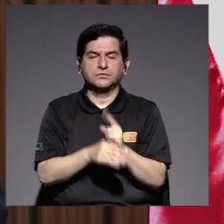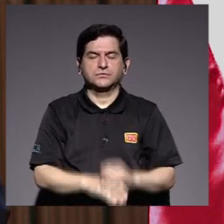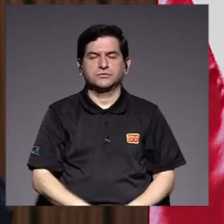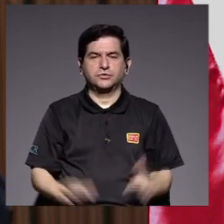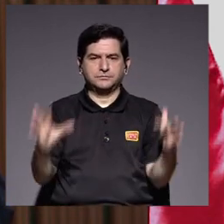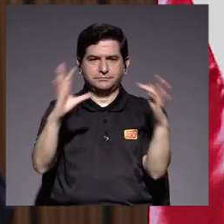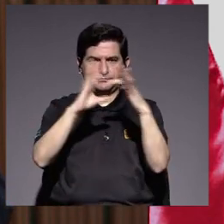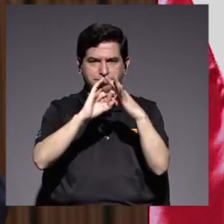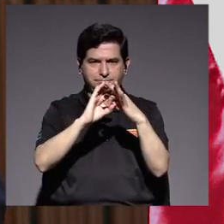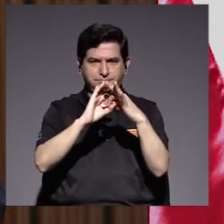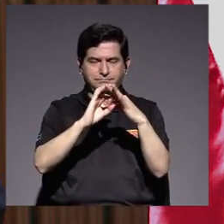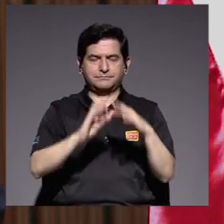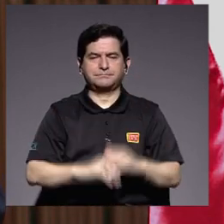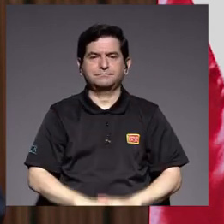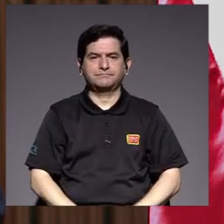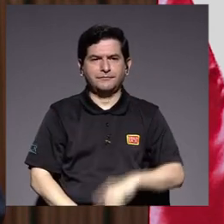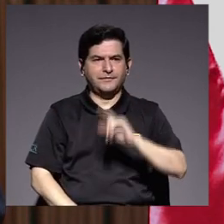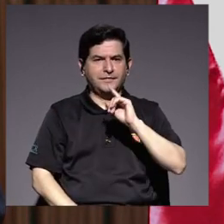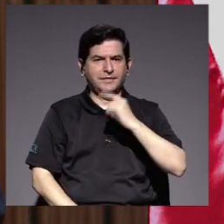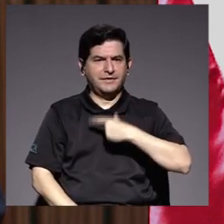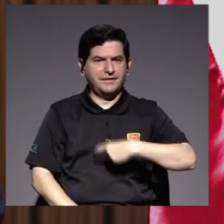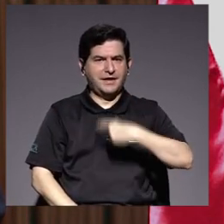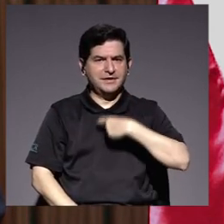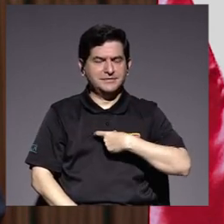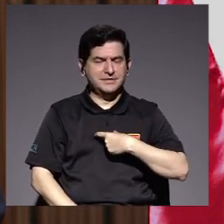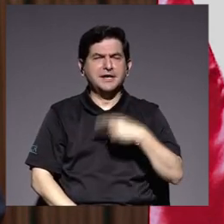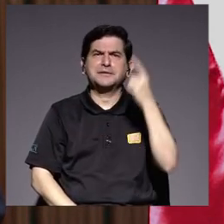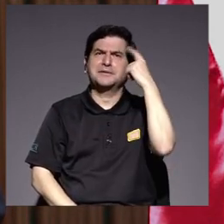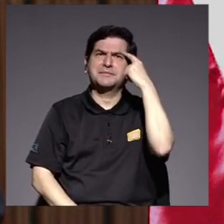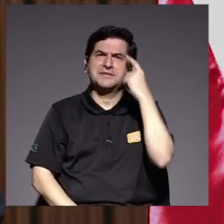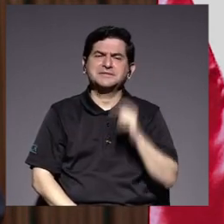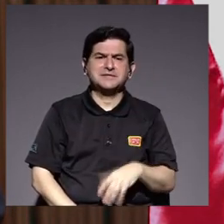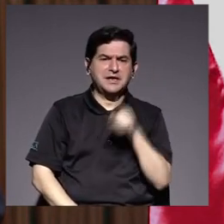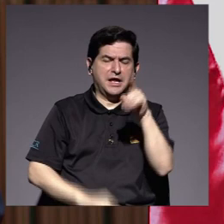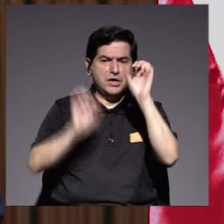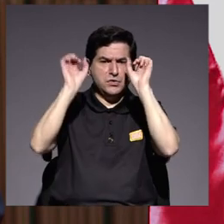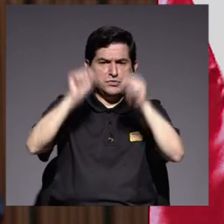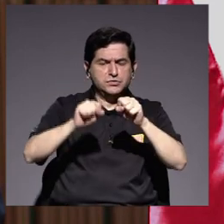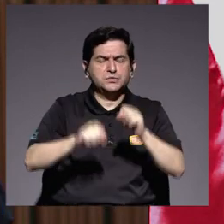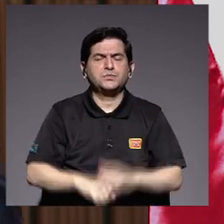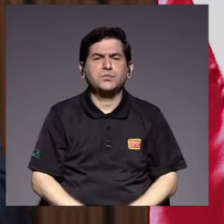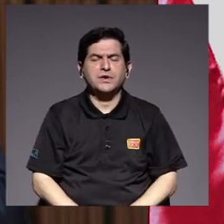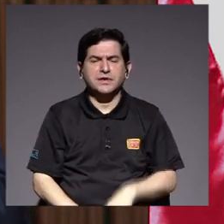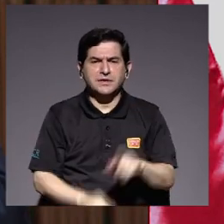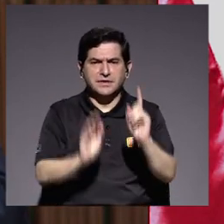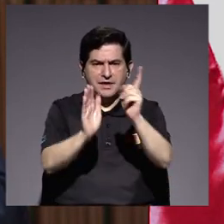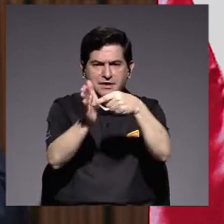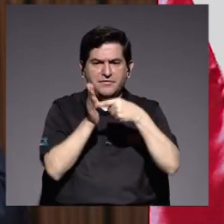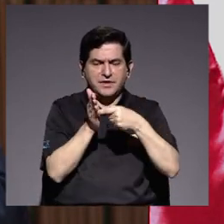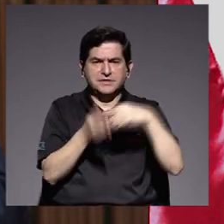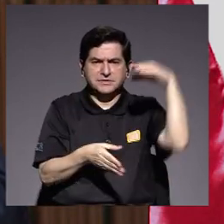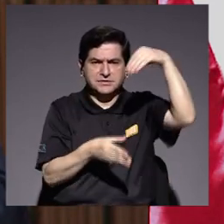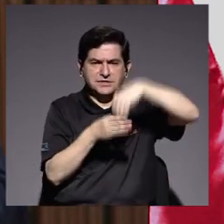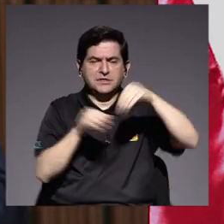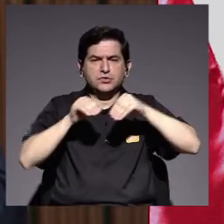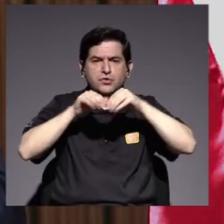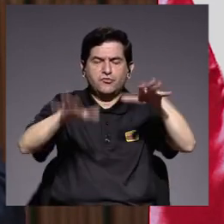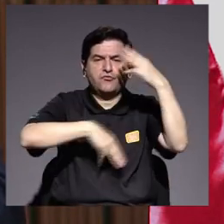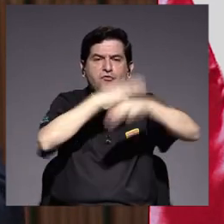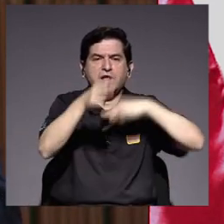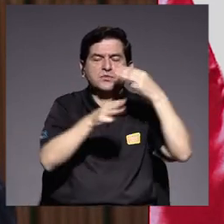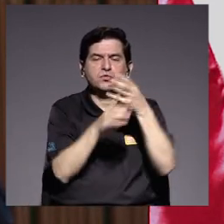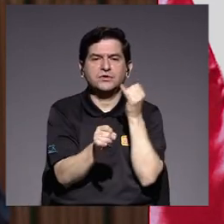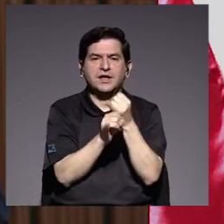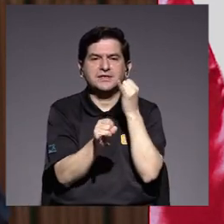respecto, es de desear y está previsto que Ucrea logre reunir los requisitos para ser admitido a la red mundial